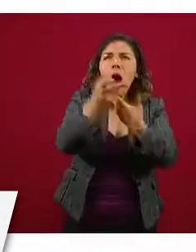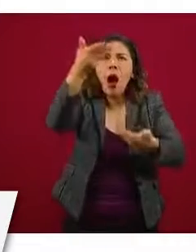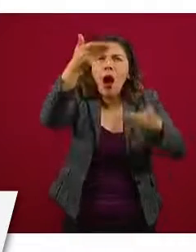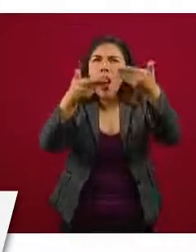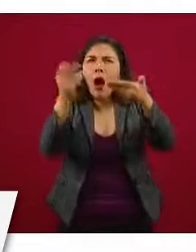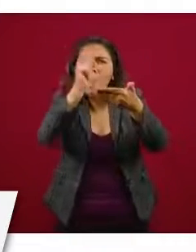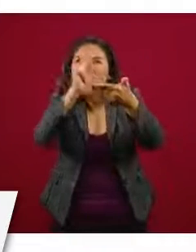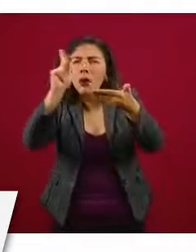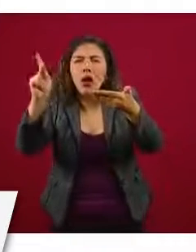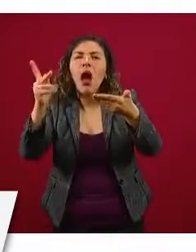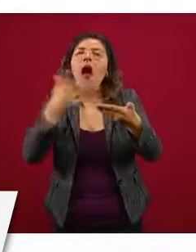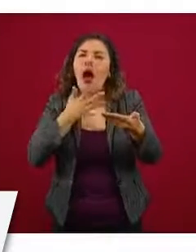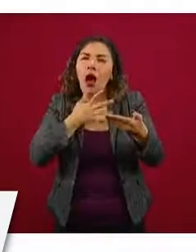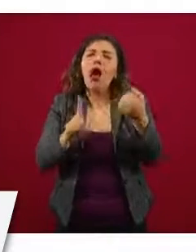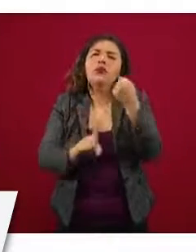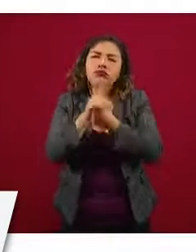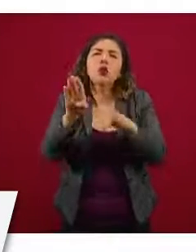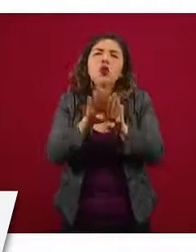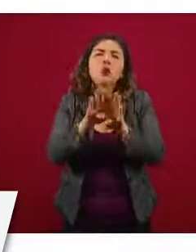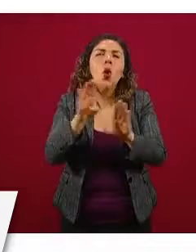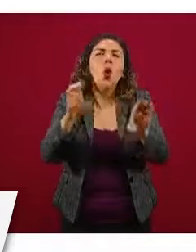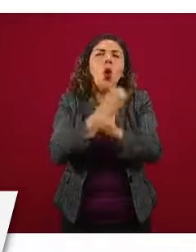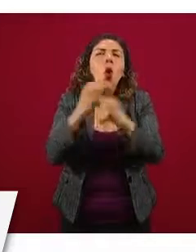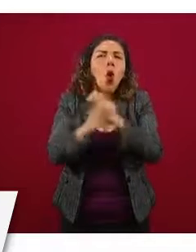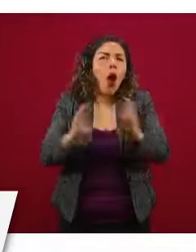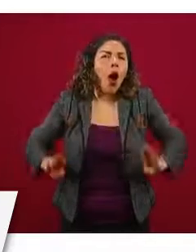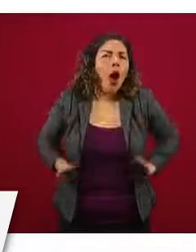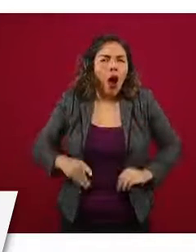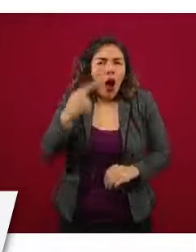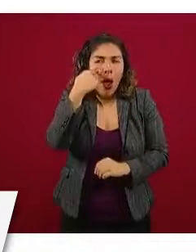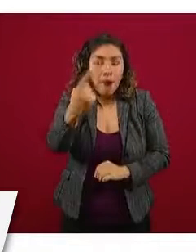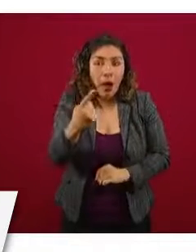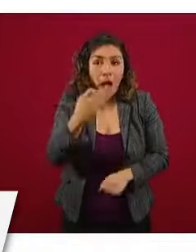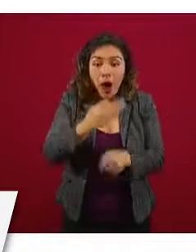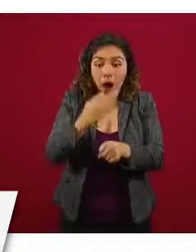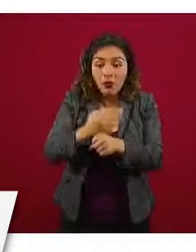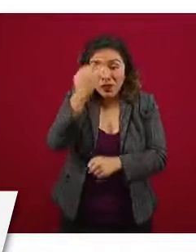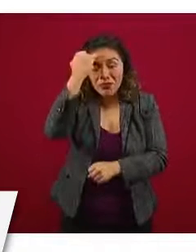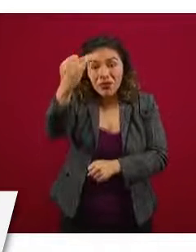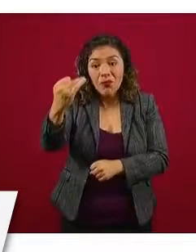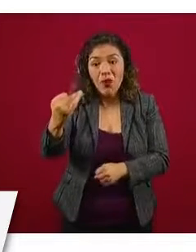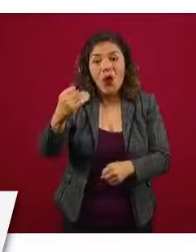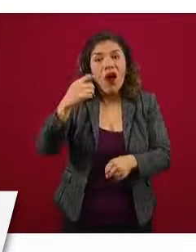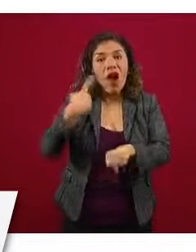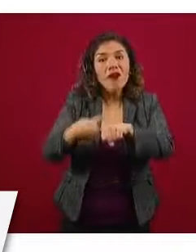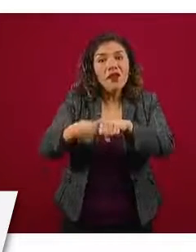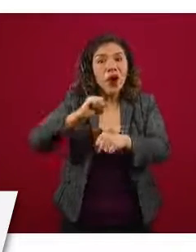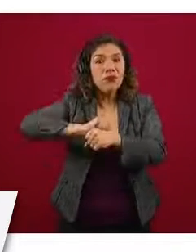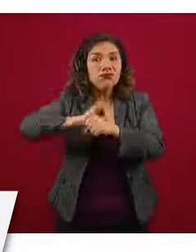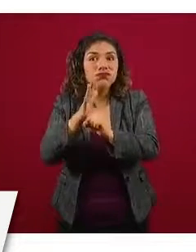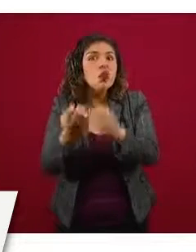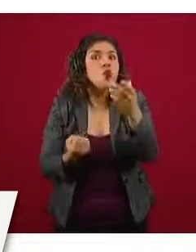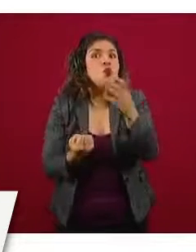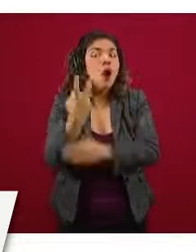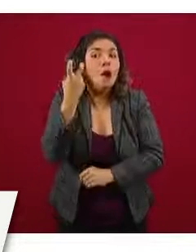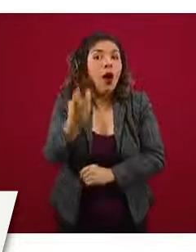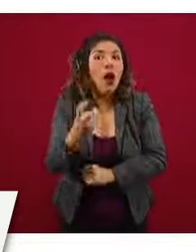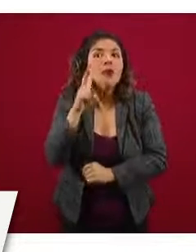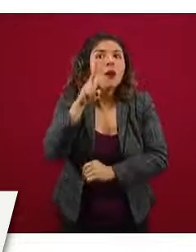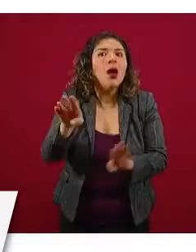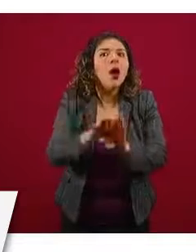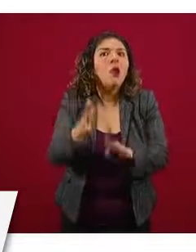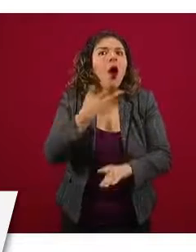obviamente en el caso de una enfermedad emergente tiene mucho que ver también con la velocidad a la que fueron ocurriendo las epidemias. Y hemos